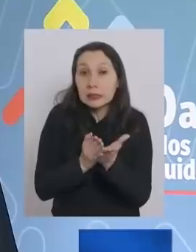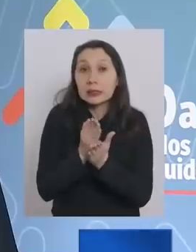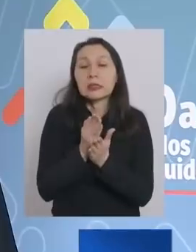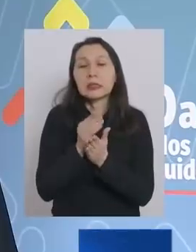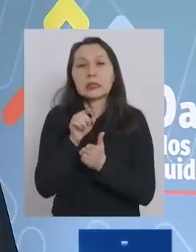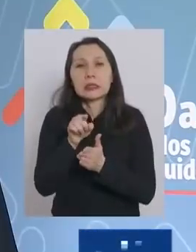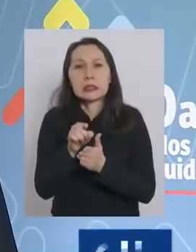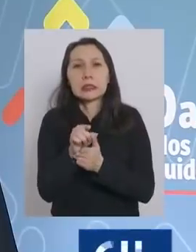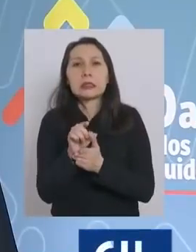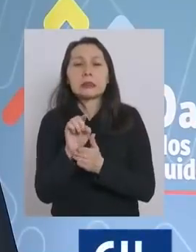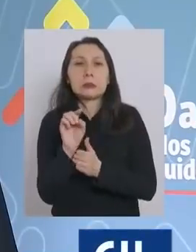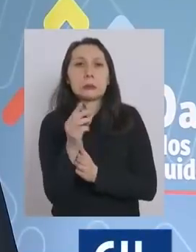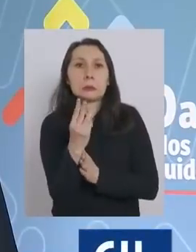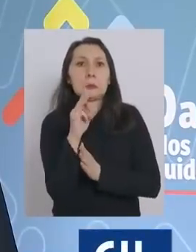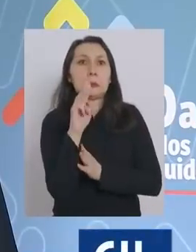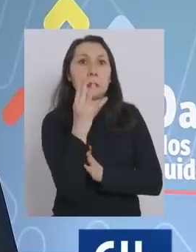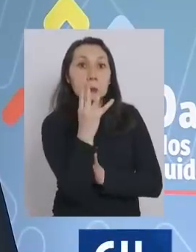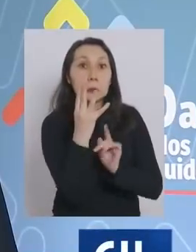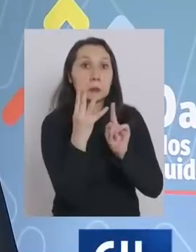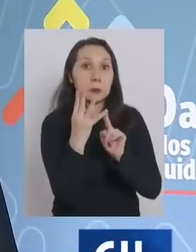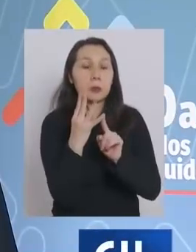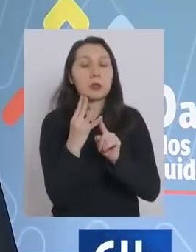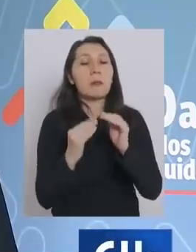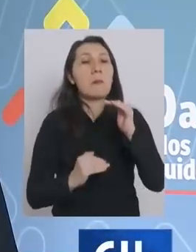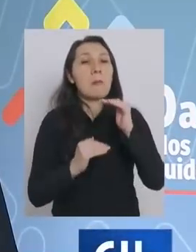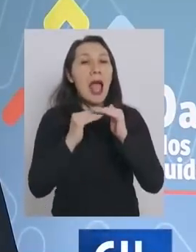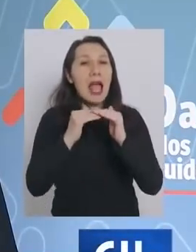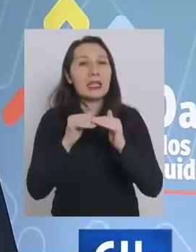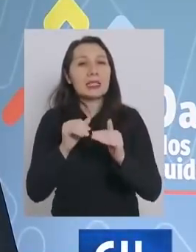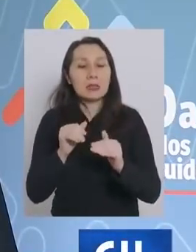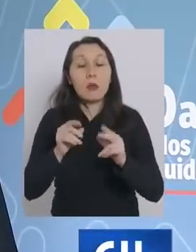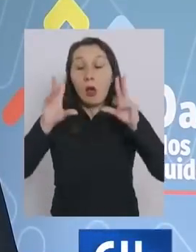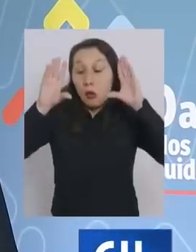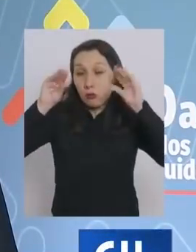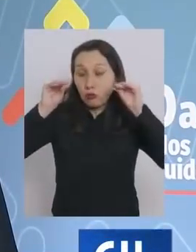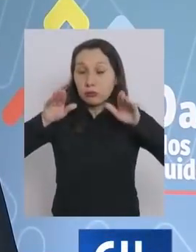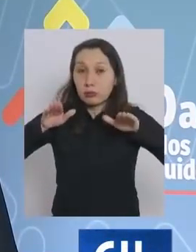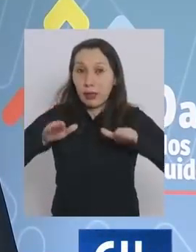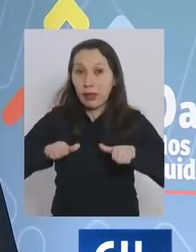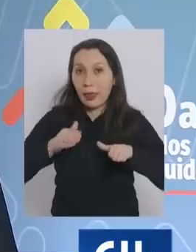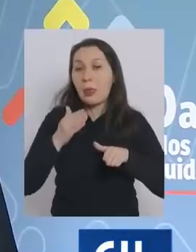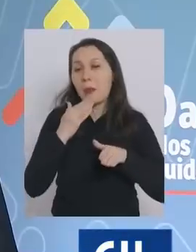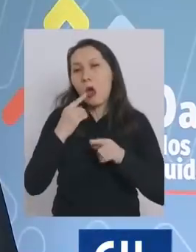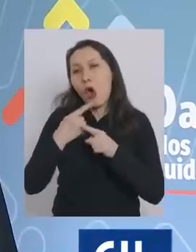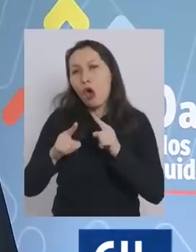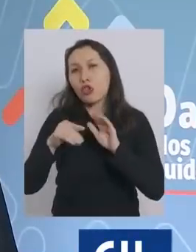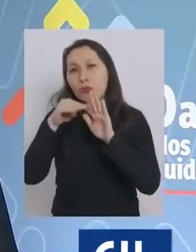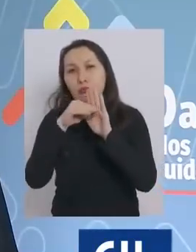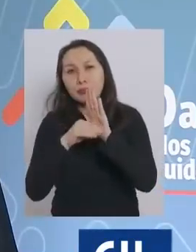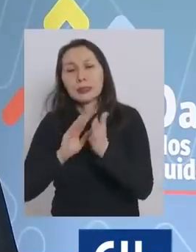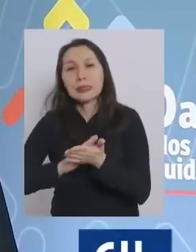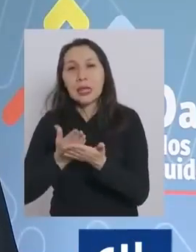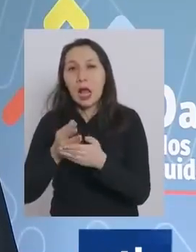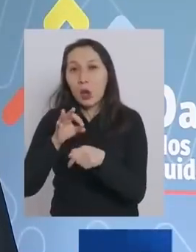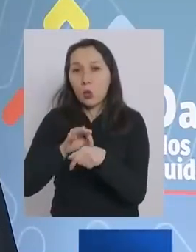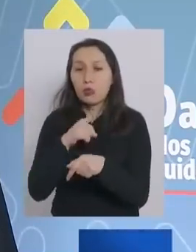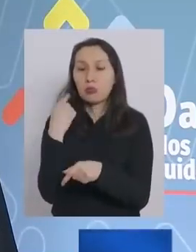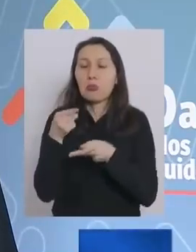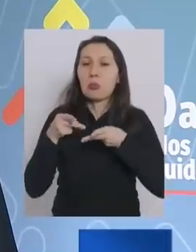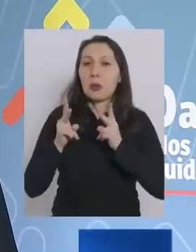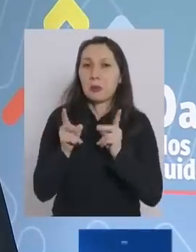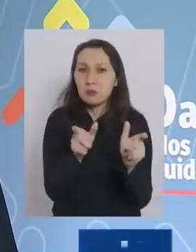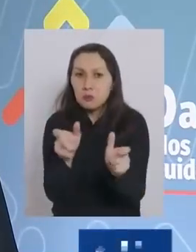obviamente tienen ciertos resguardos tienen aforos estamos con un toque de queda y estamos con otras medidas sanitarias que nos